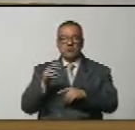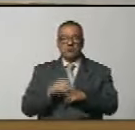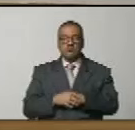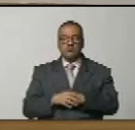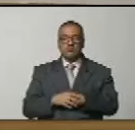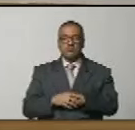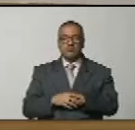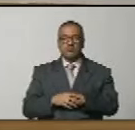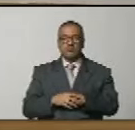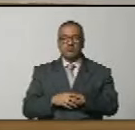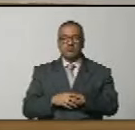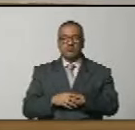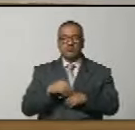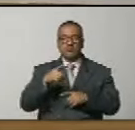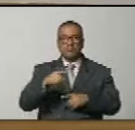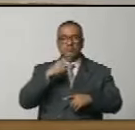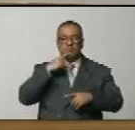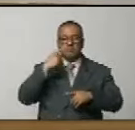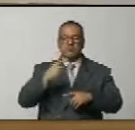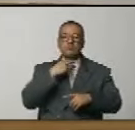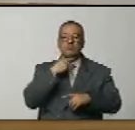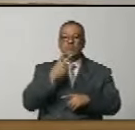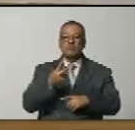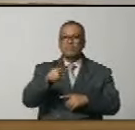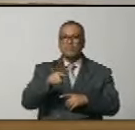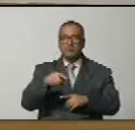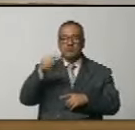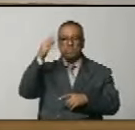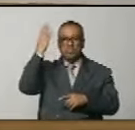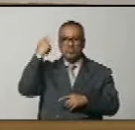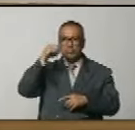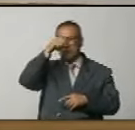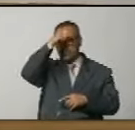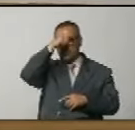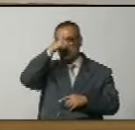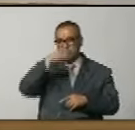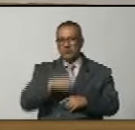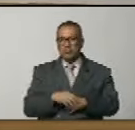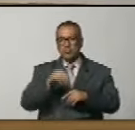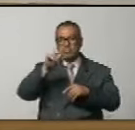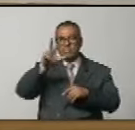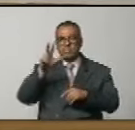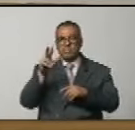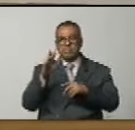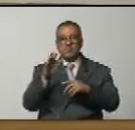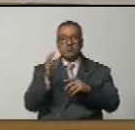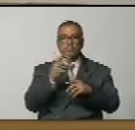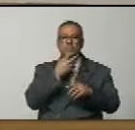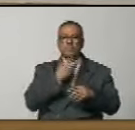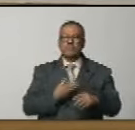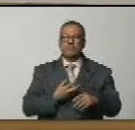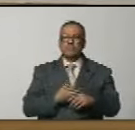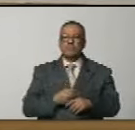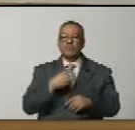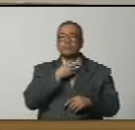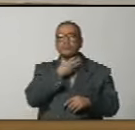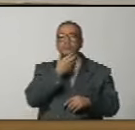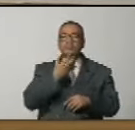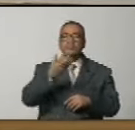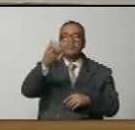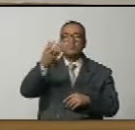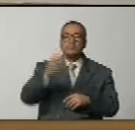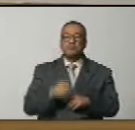que con su poderosa voz el pasado domingo 3 de diciembre gritó